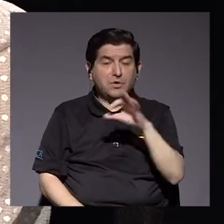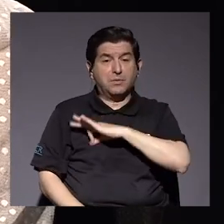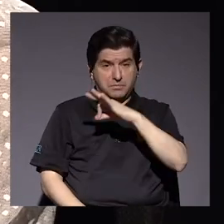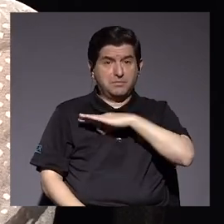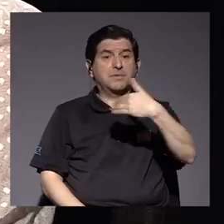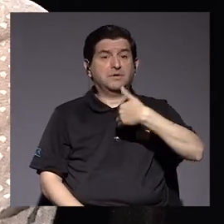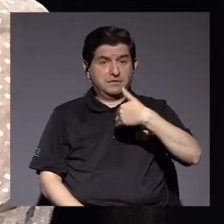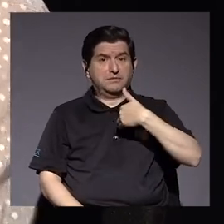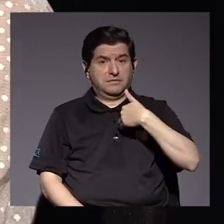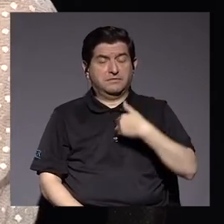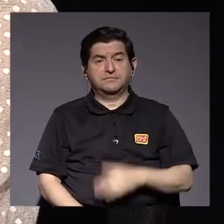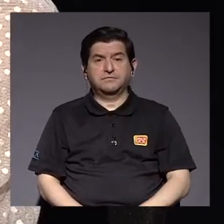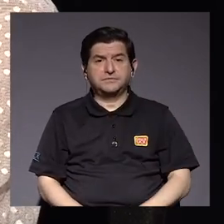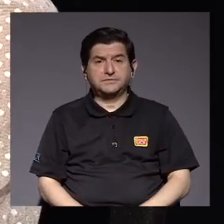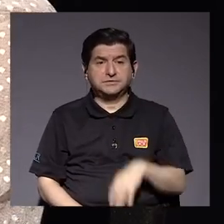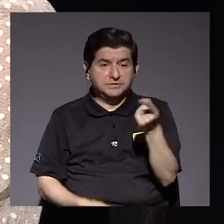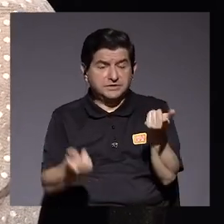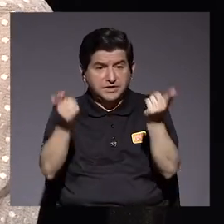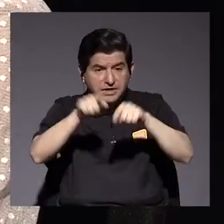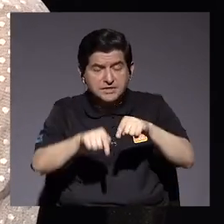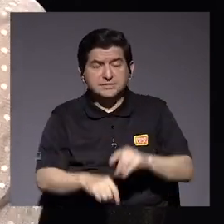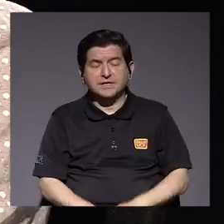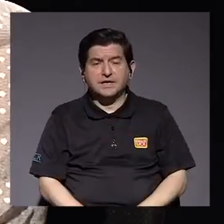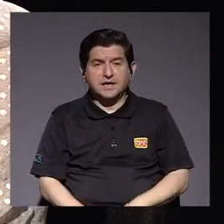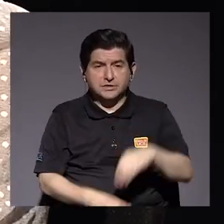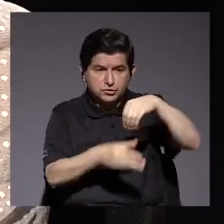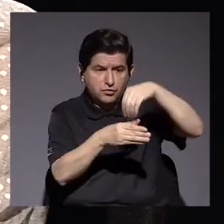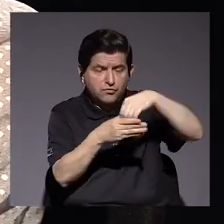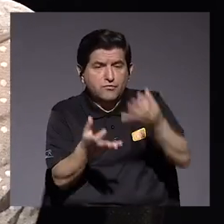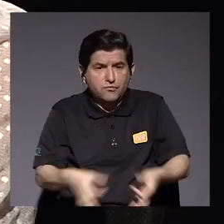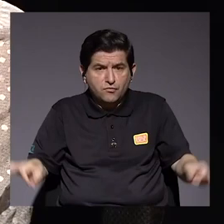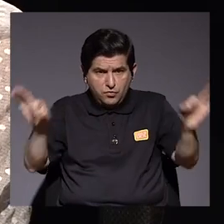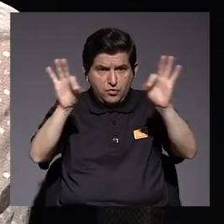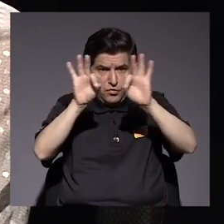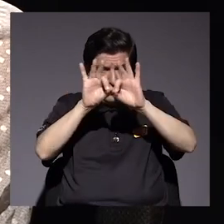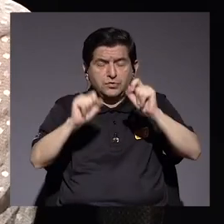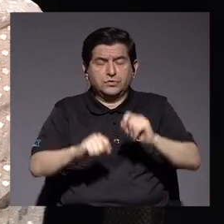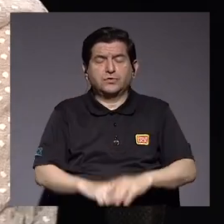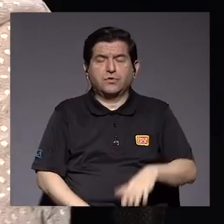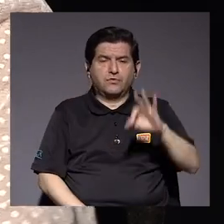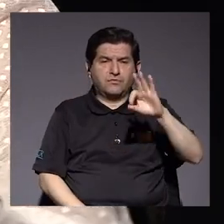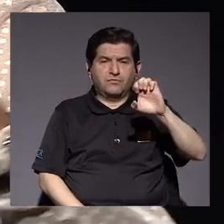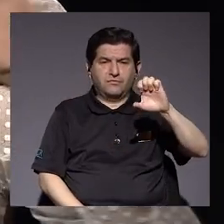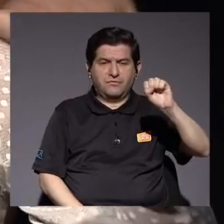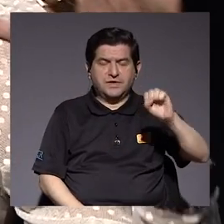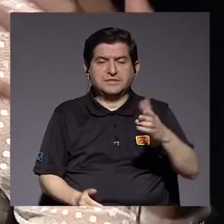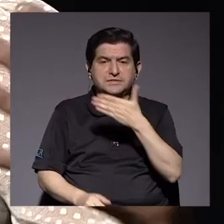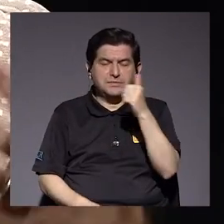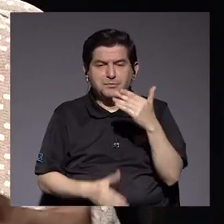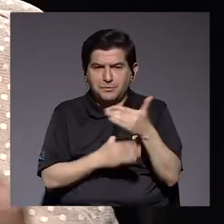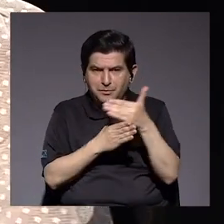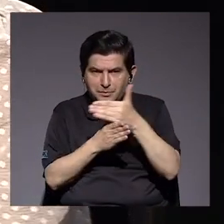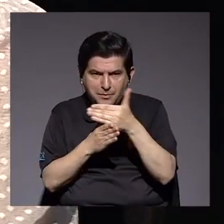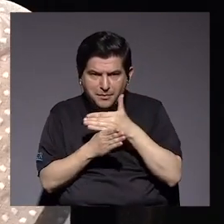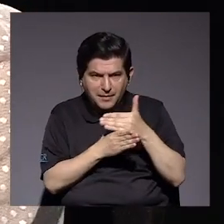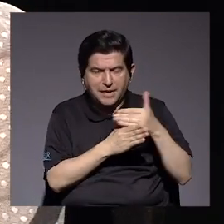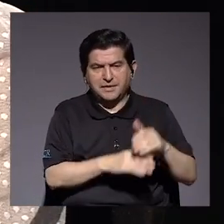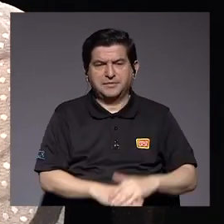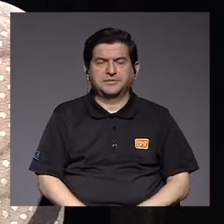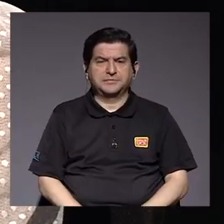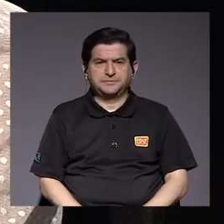este recurso tan importante como es el recurso del FES y también una mejor distribución